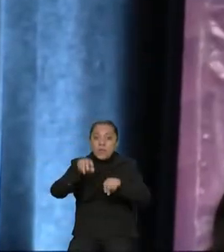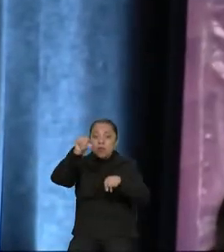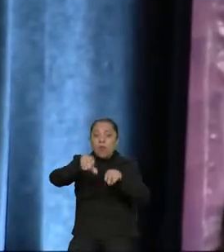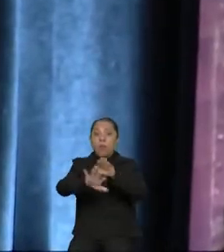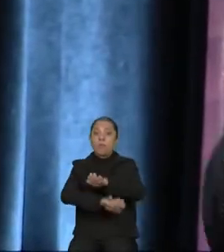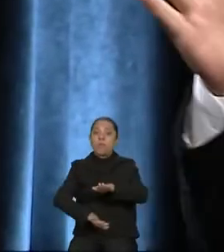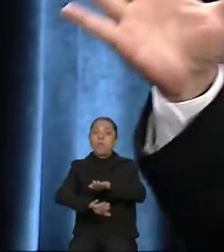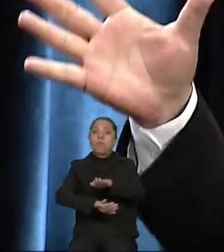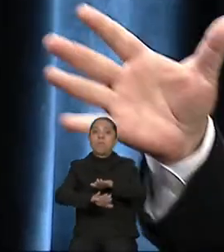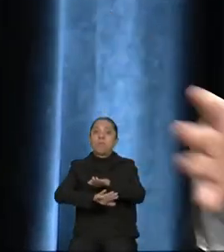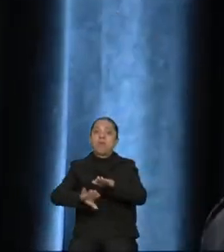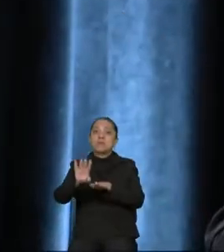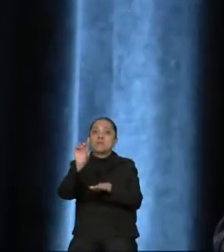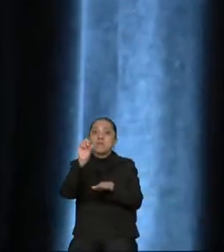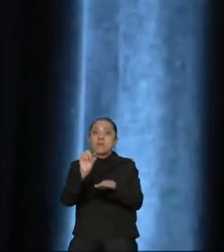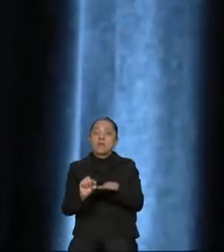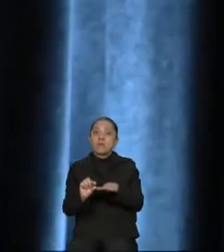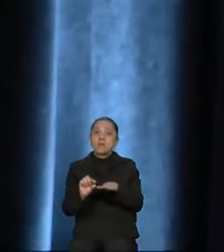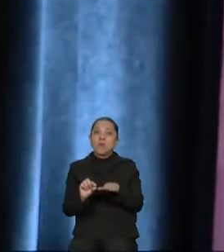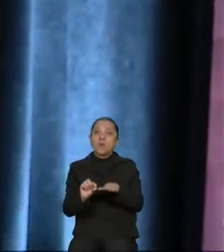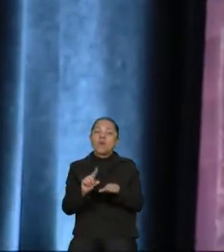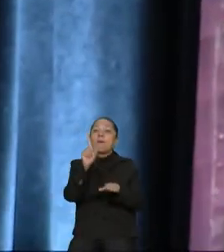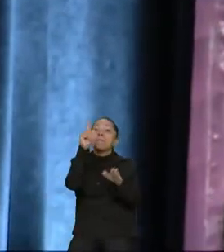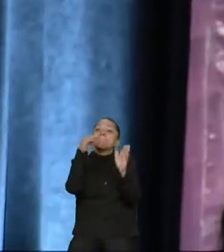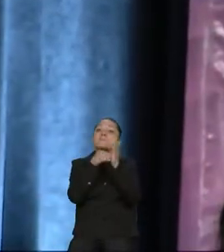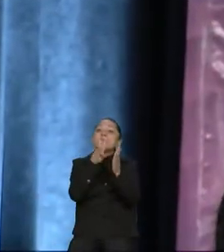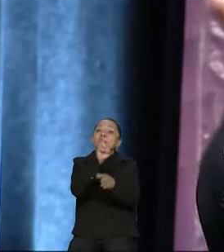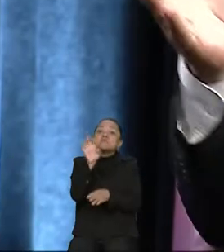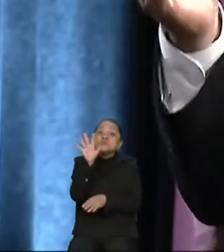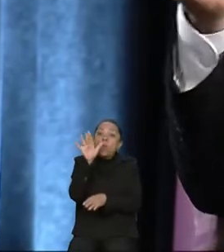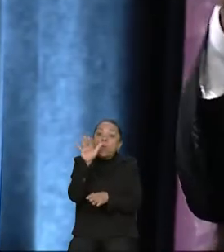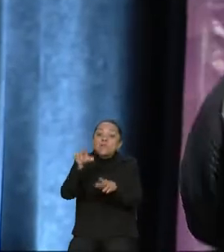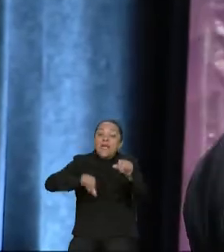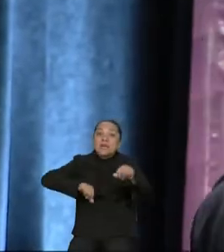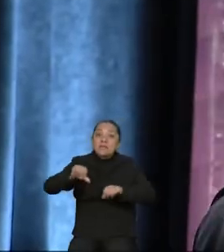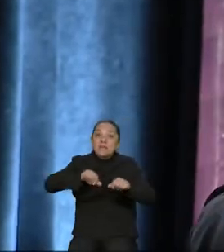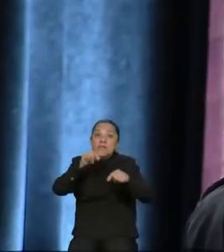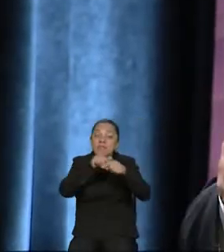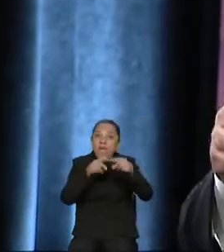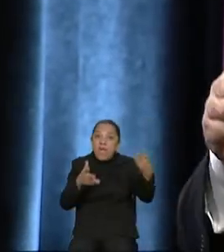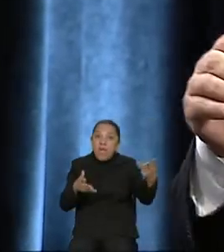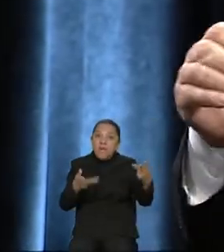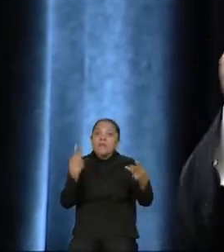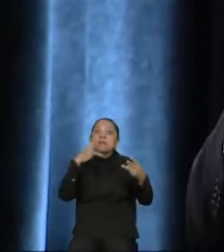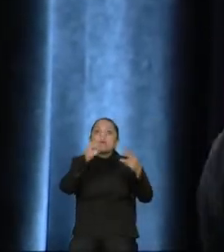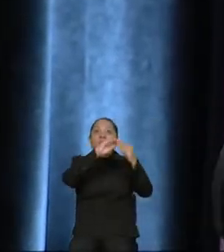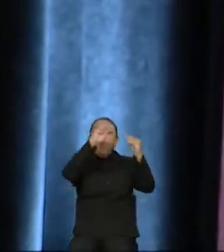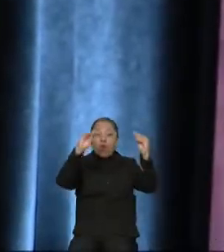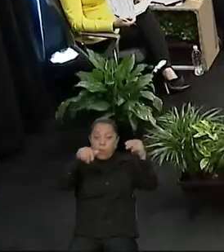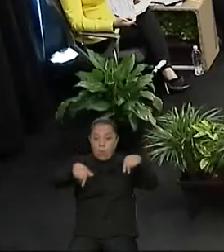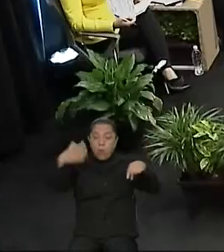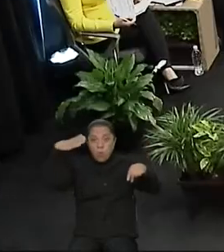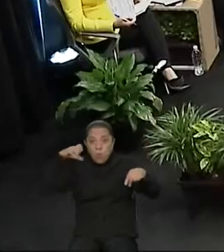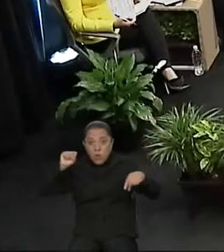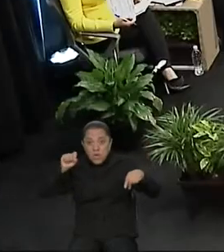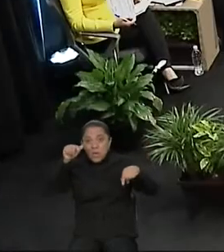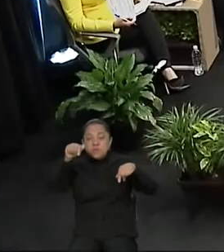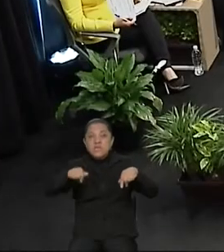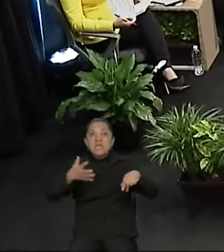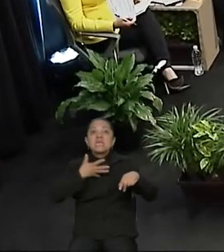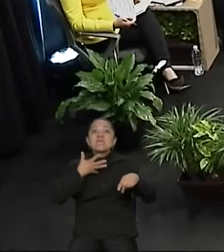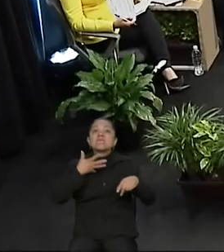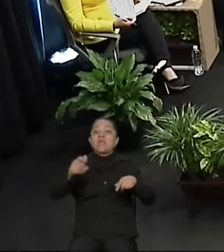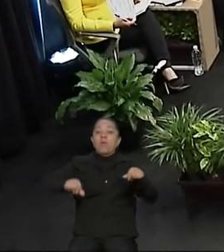del Norte, que abarca 1,250 actividades. La realidad, si esto lo bajamos a Morelos, solamente tenemos actividades como en 700.